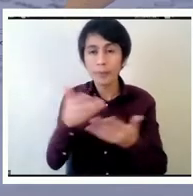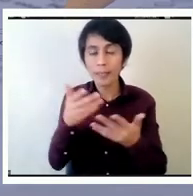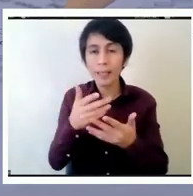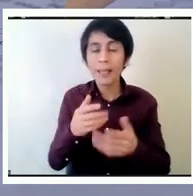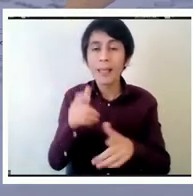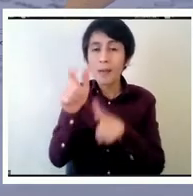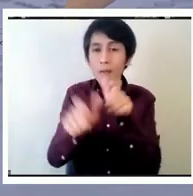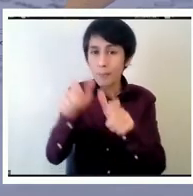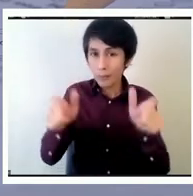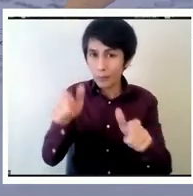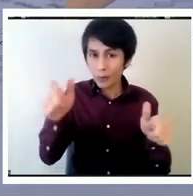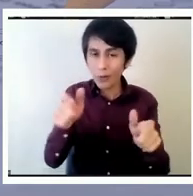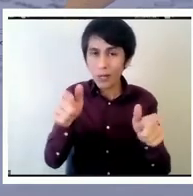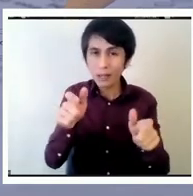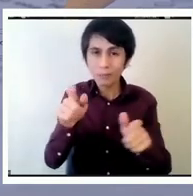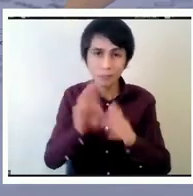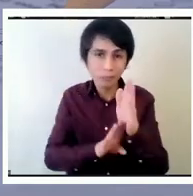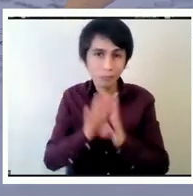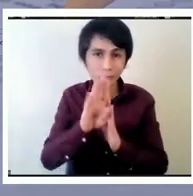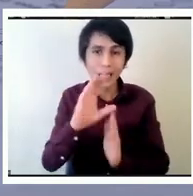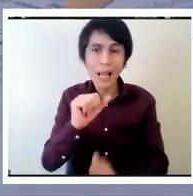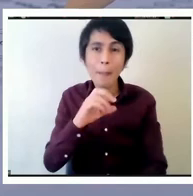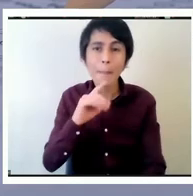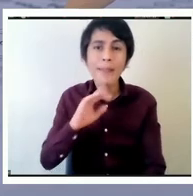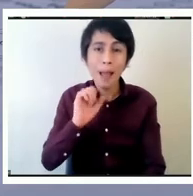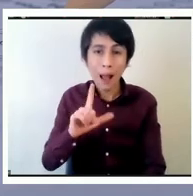es que los humanos cierto